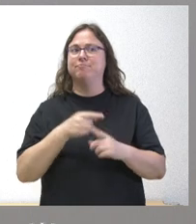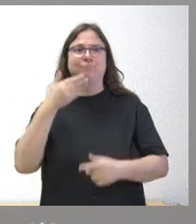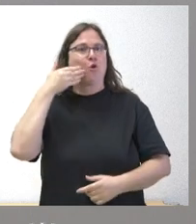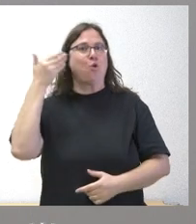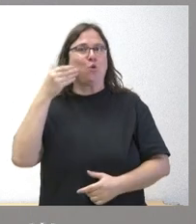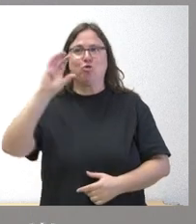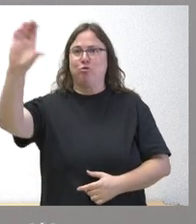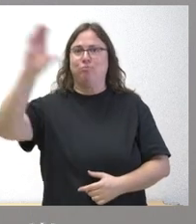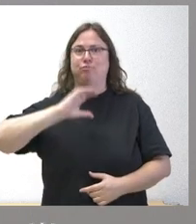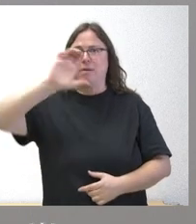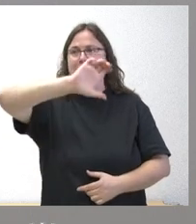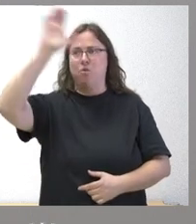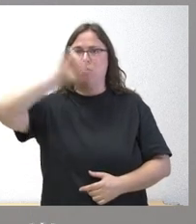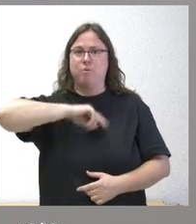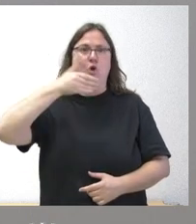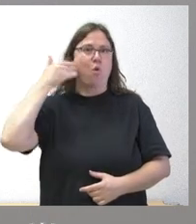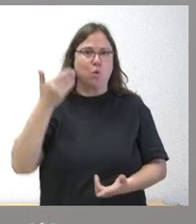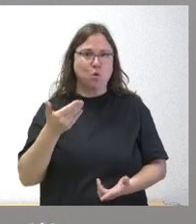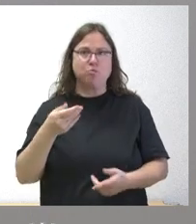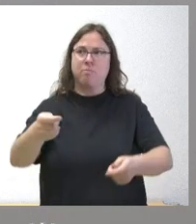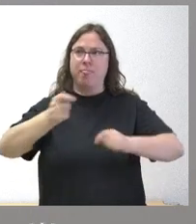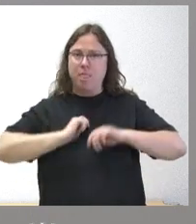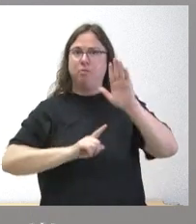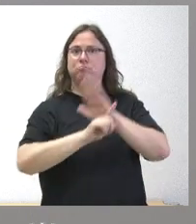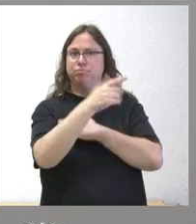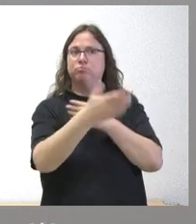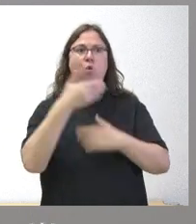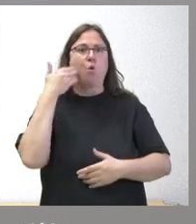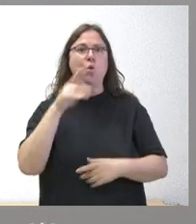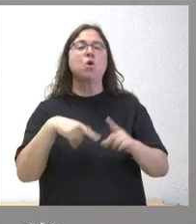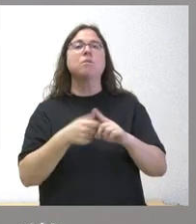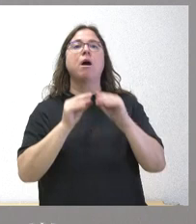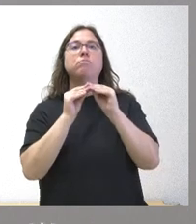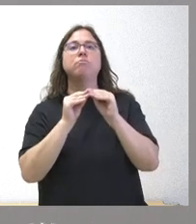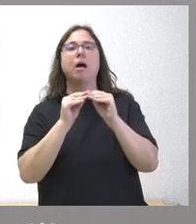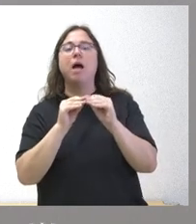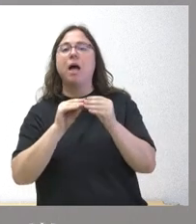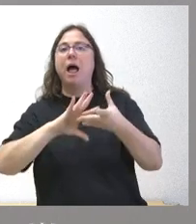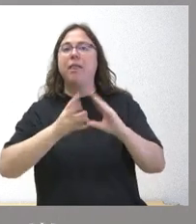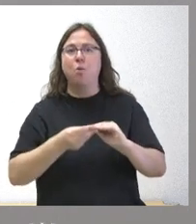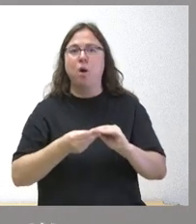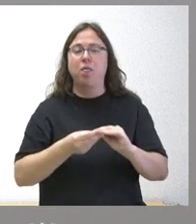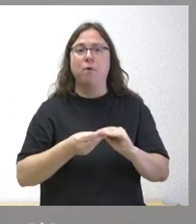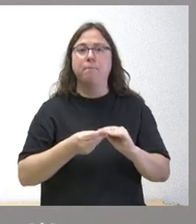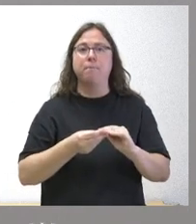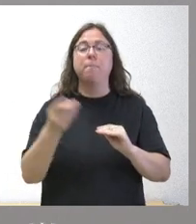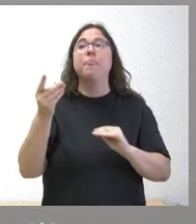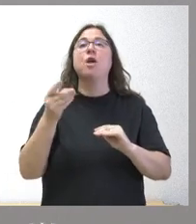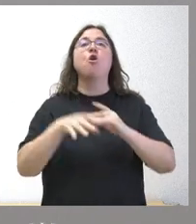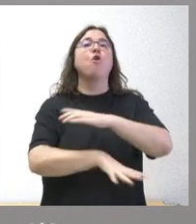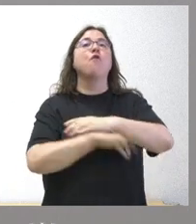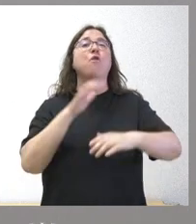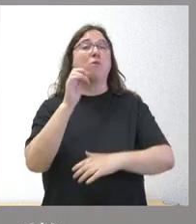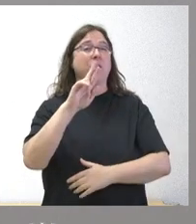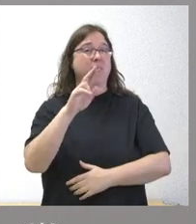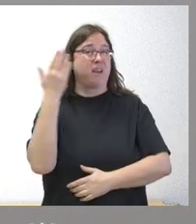de recibir esta financiación europea de lo que Europa contribuye a nuestro desarrollo y también de ejecutarla adecuadamente lo que son los fondos FEDER del periodo